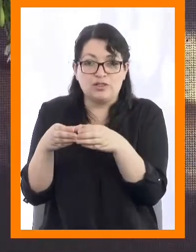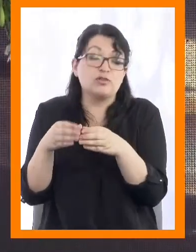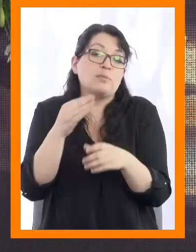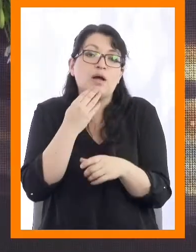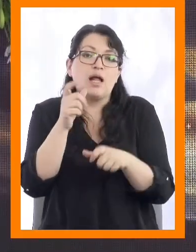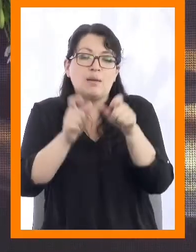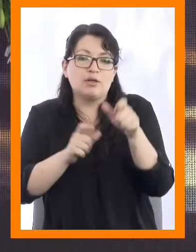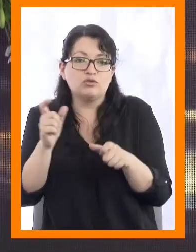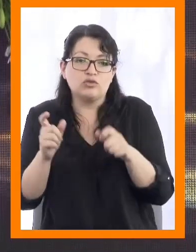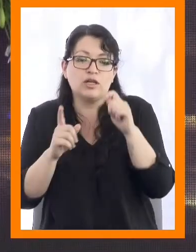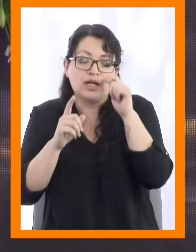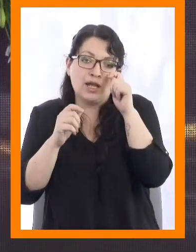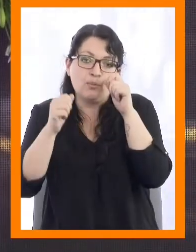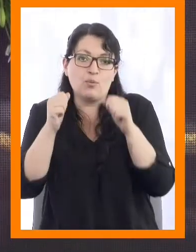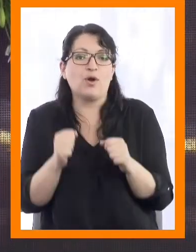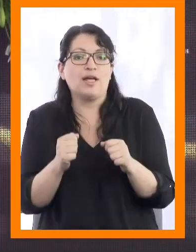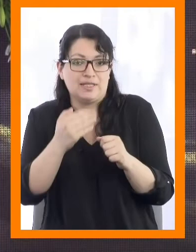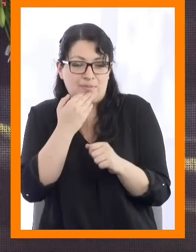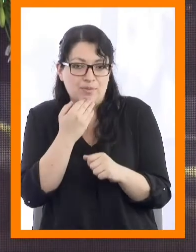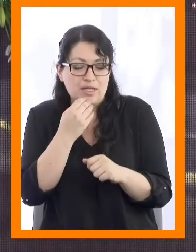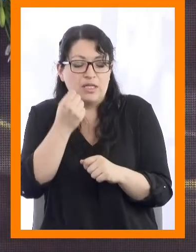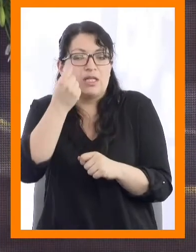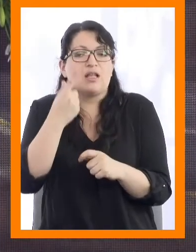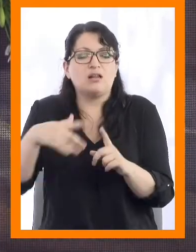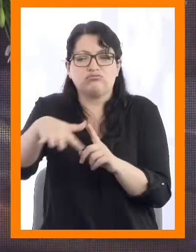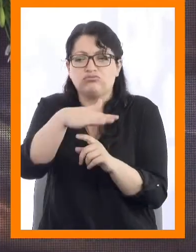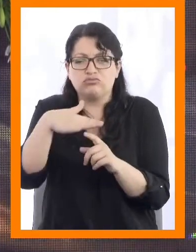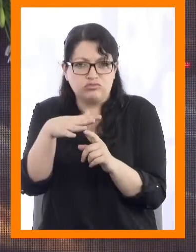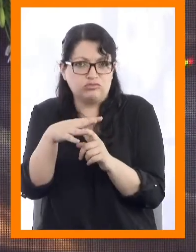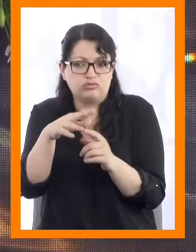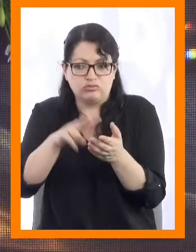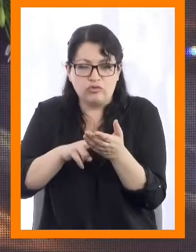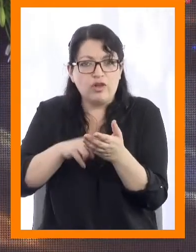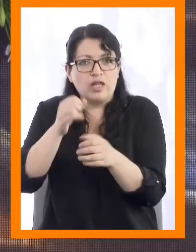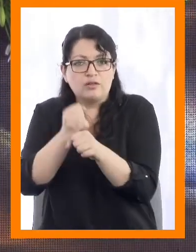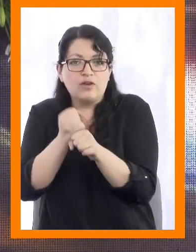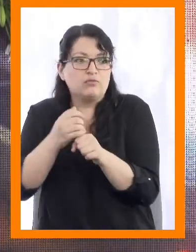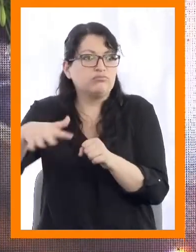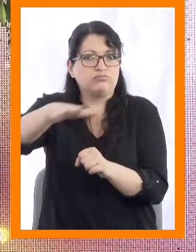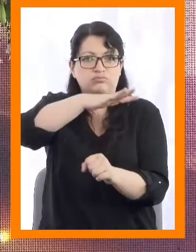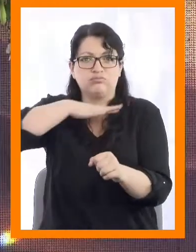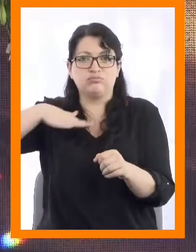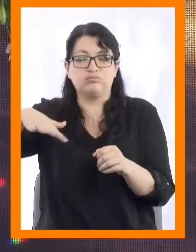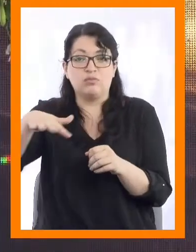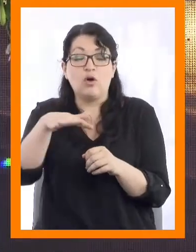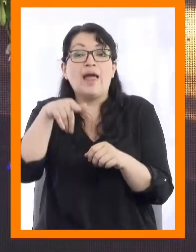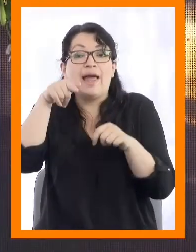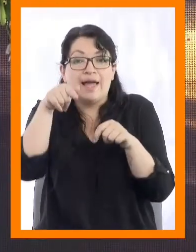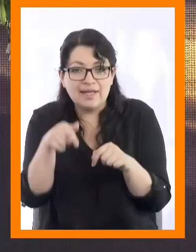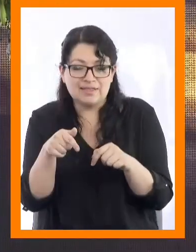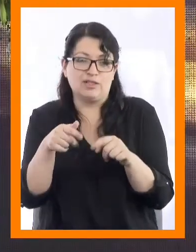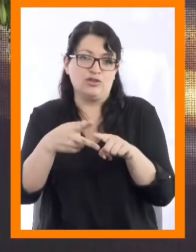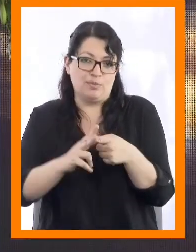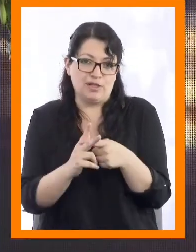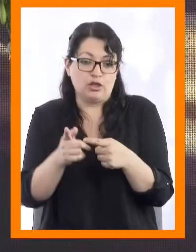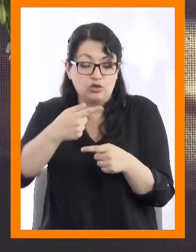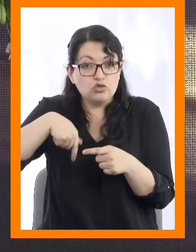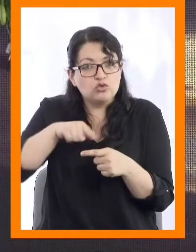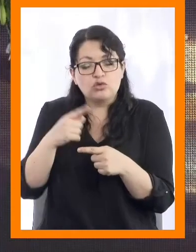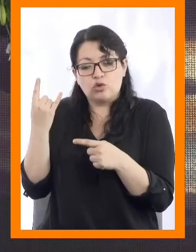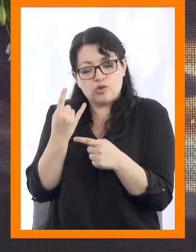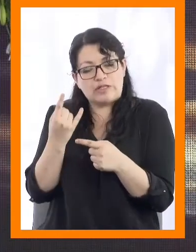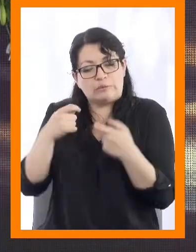tengan la capacidad de comprender la realidad laboral y social de su entorno. Son precisamente estas las herramientas que hemos buscado